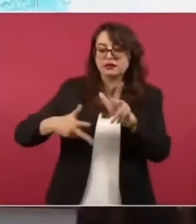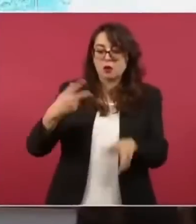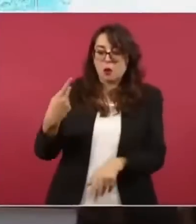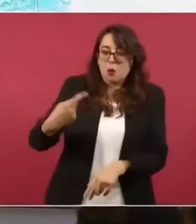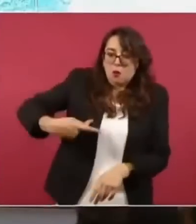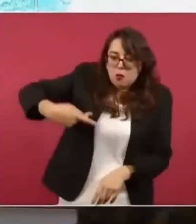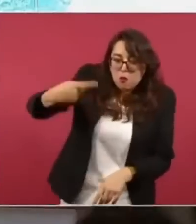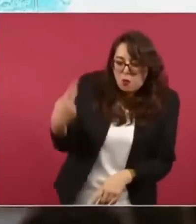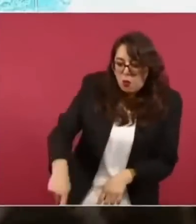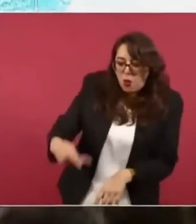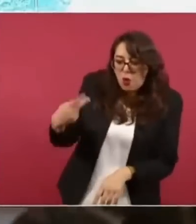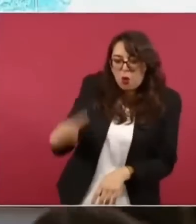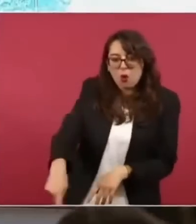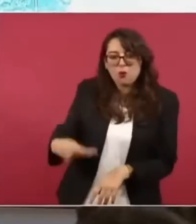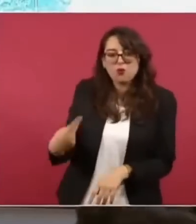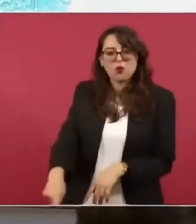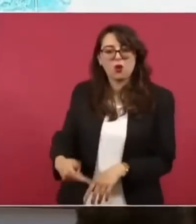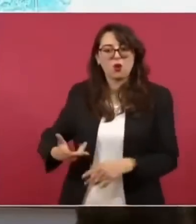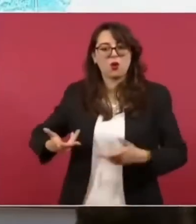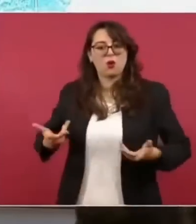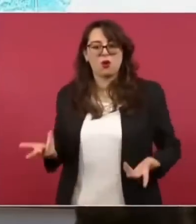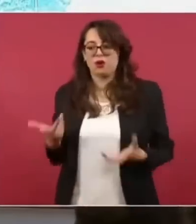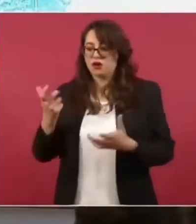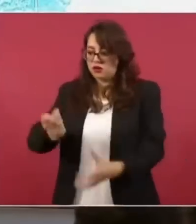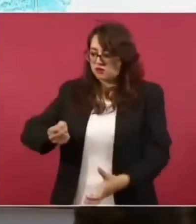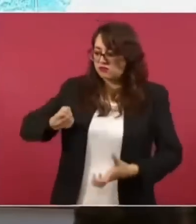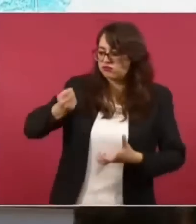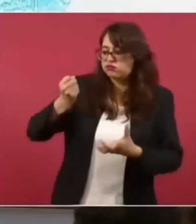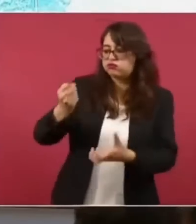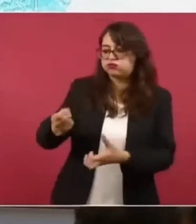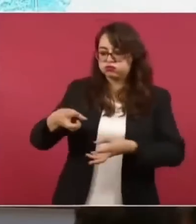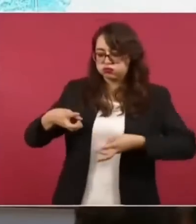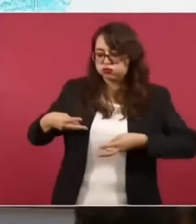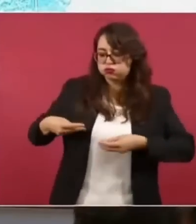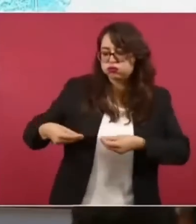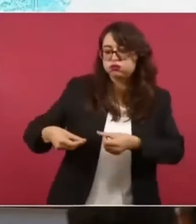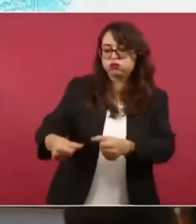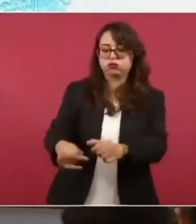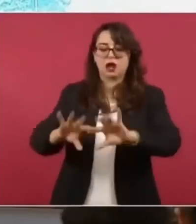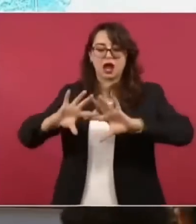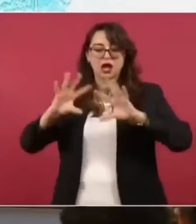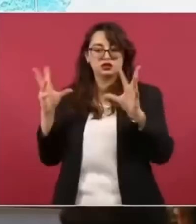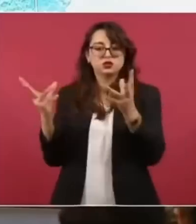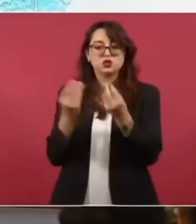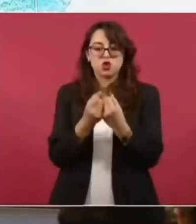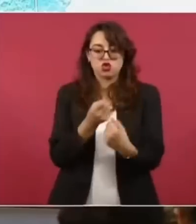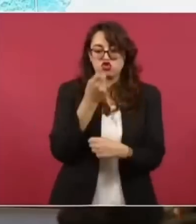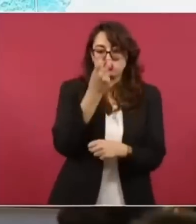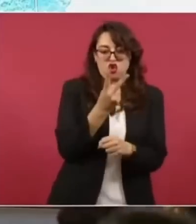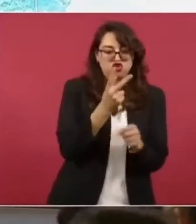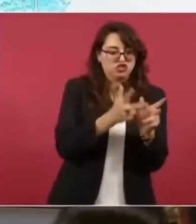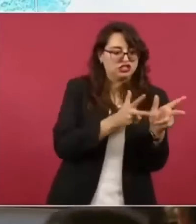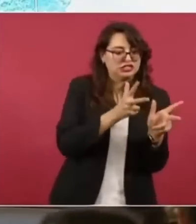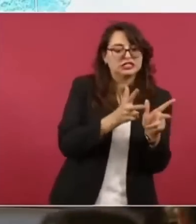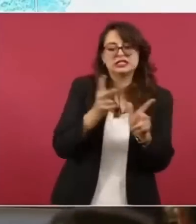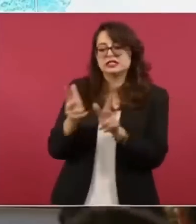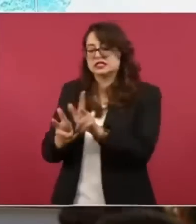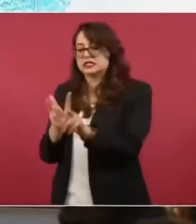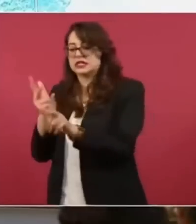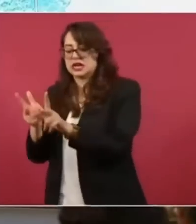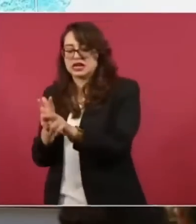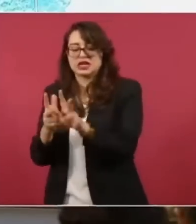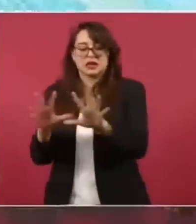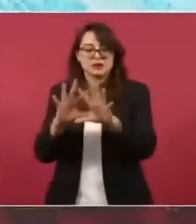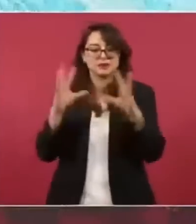de una inversión en total que va a llegar